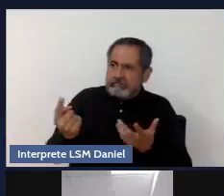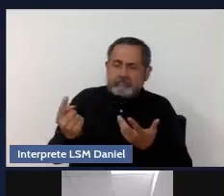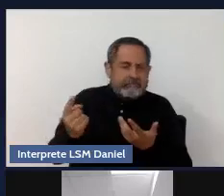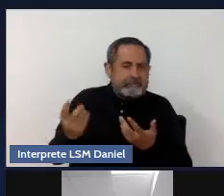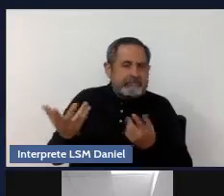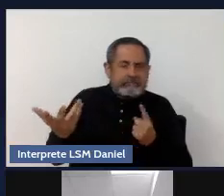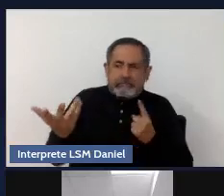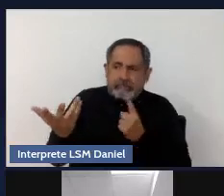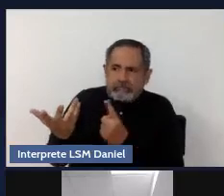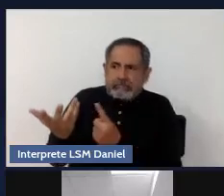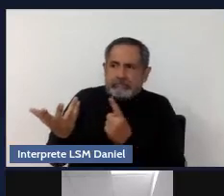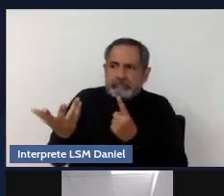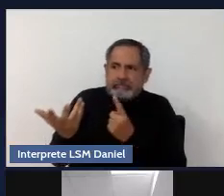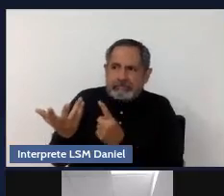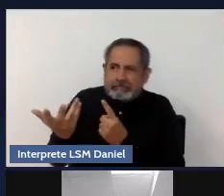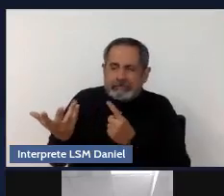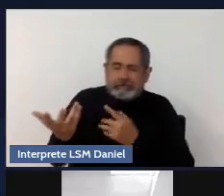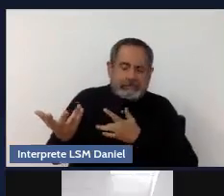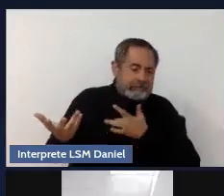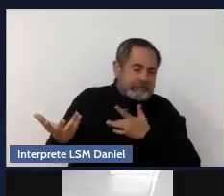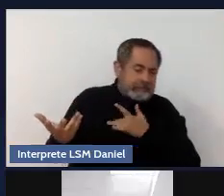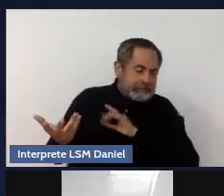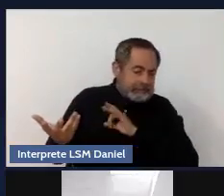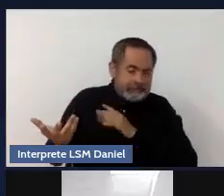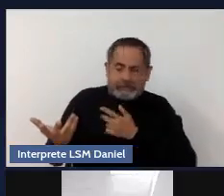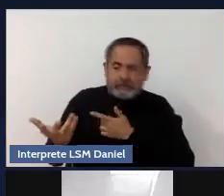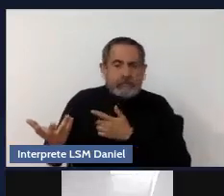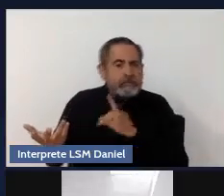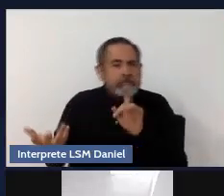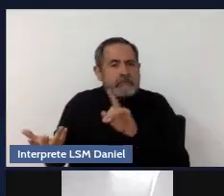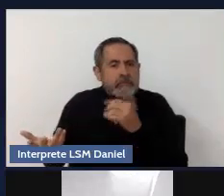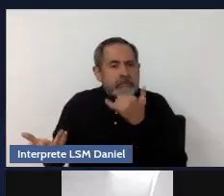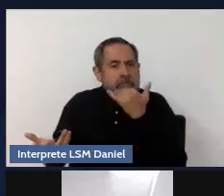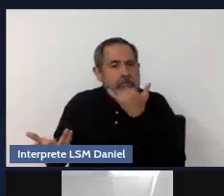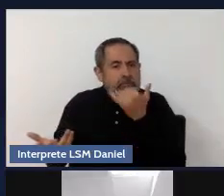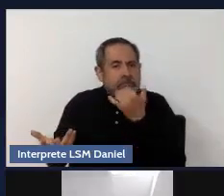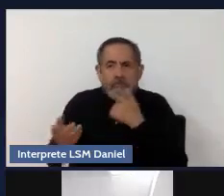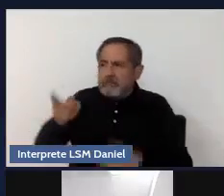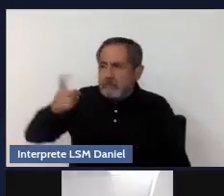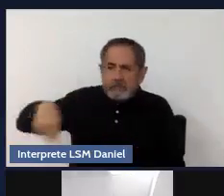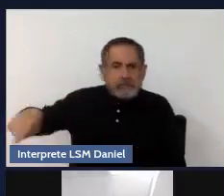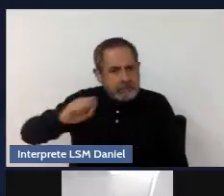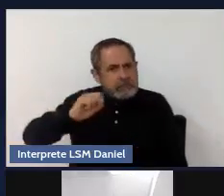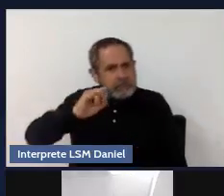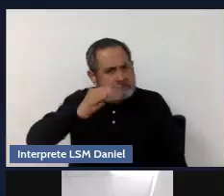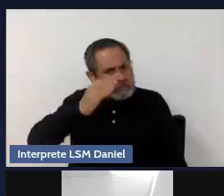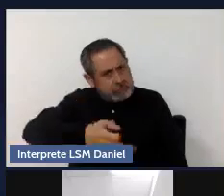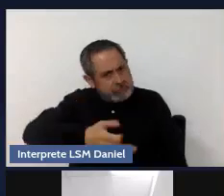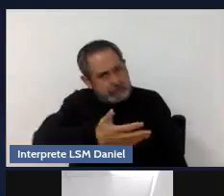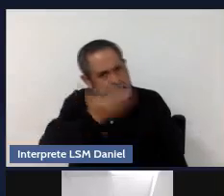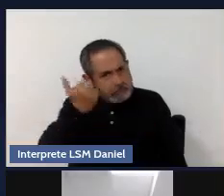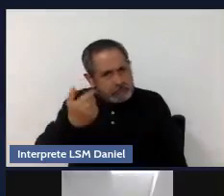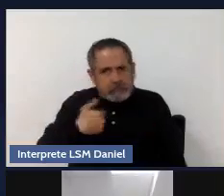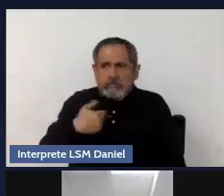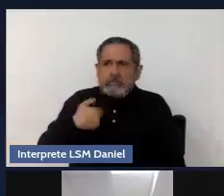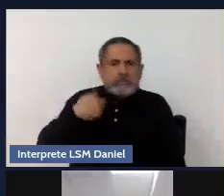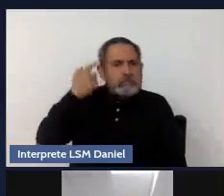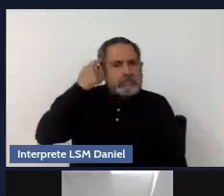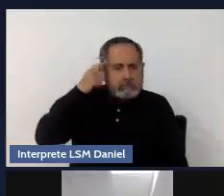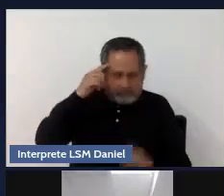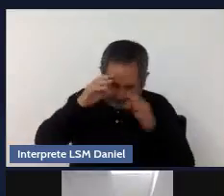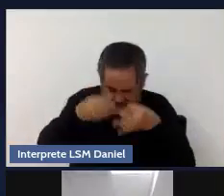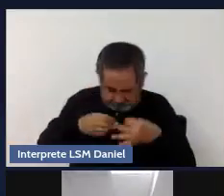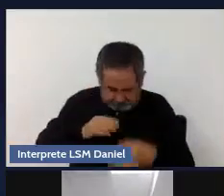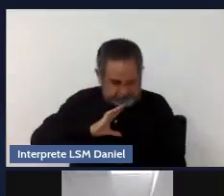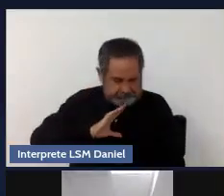percepción mía. Tal vez no sea siempre esa la realidad y tiene que ver con la autoestima, con